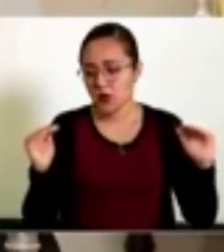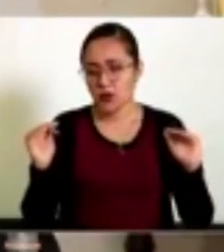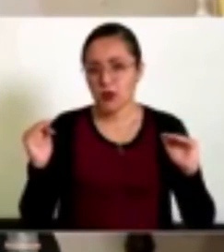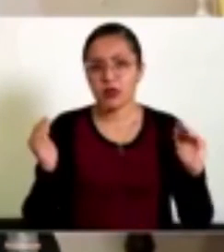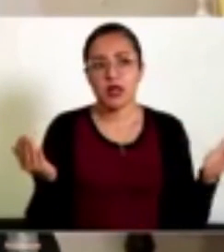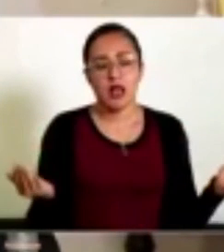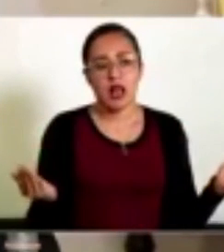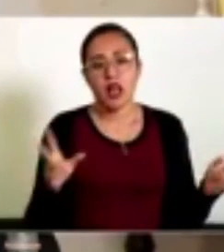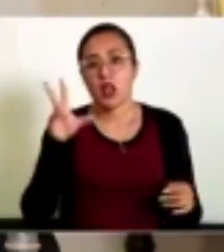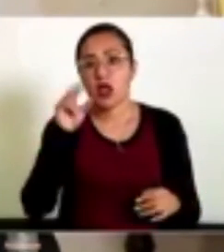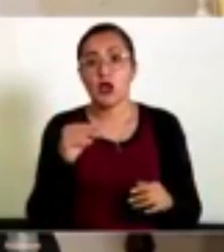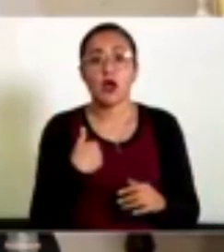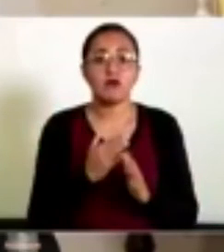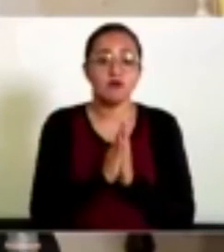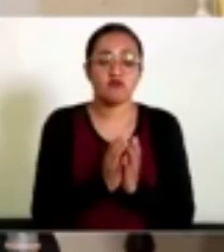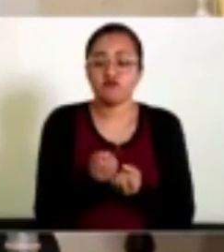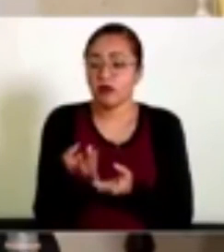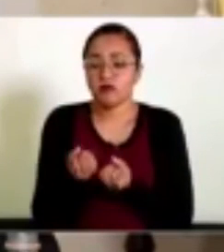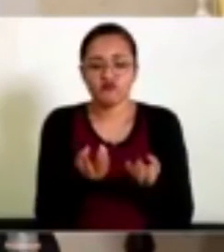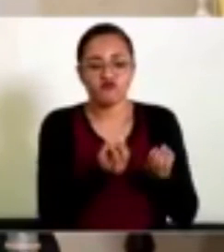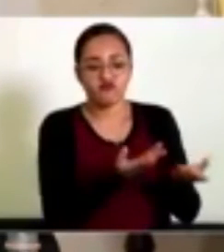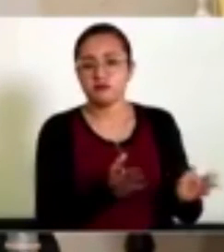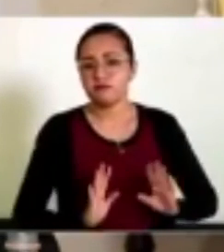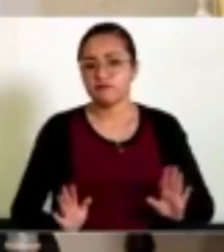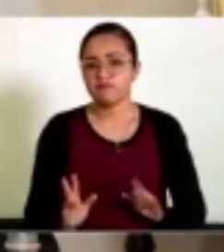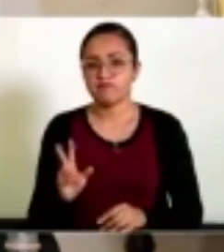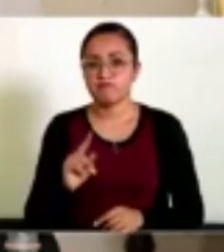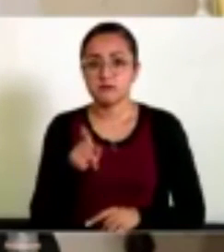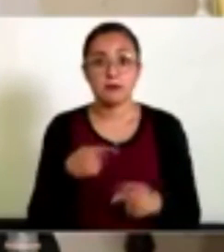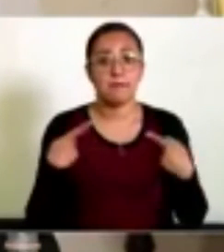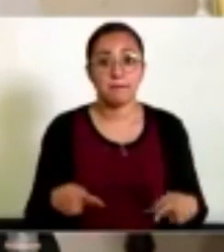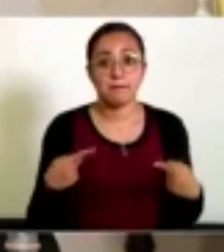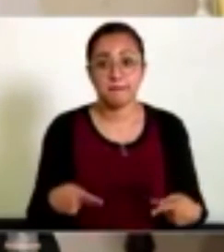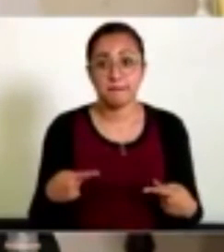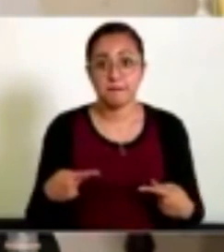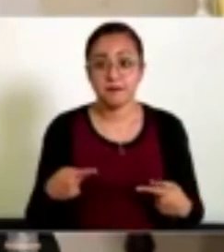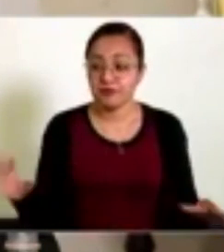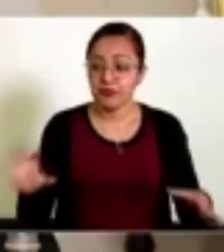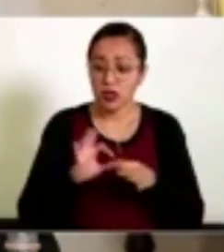los favores que se heredaron a personas vinculadas al poder.